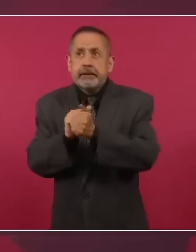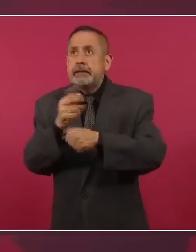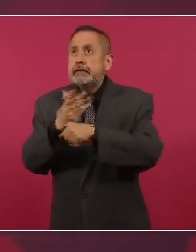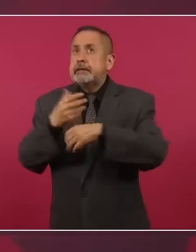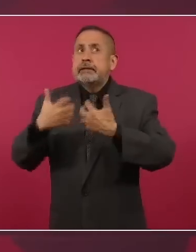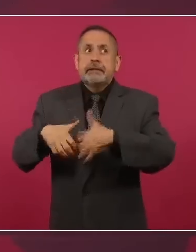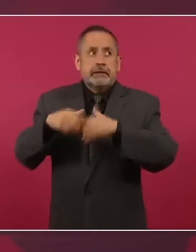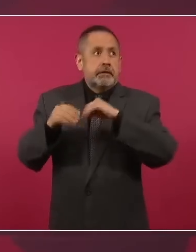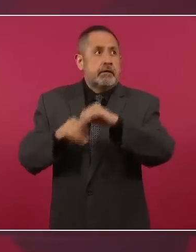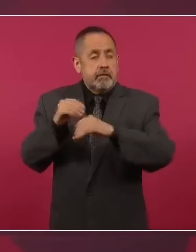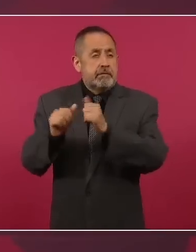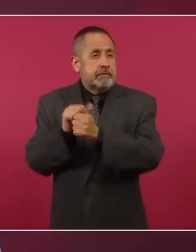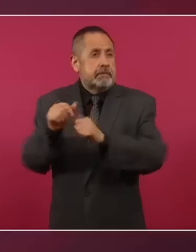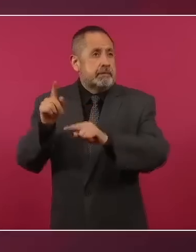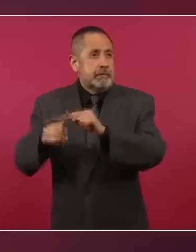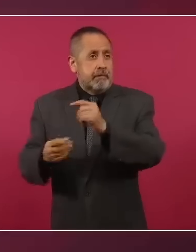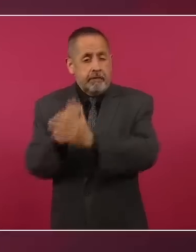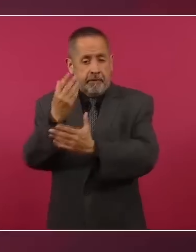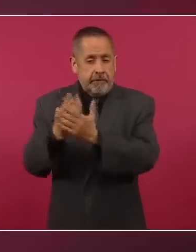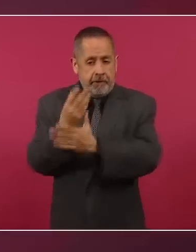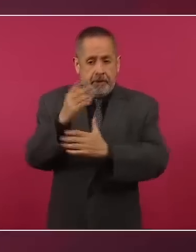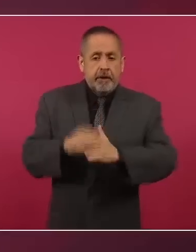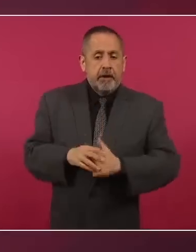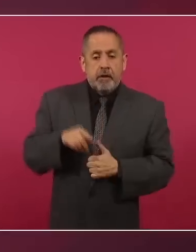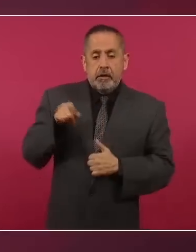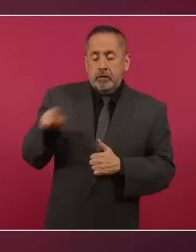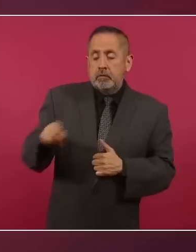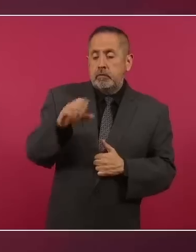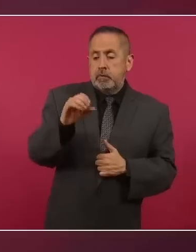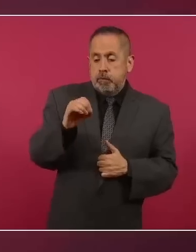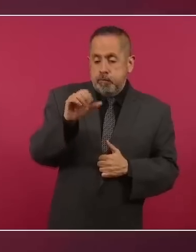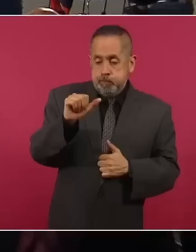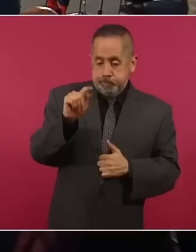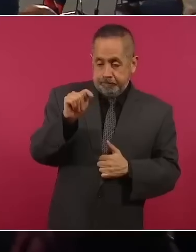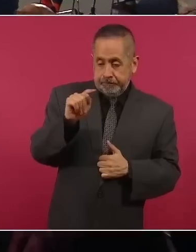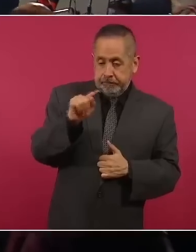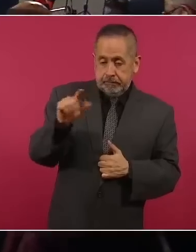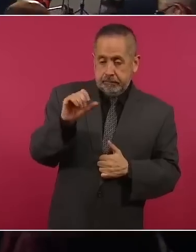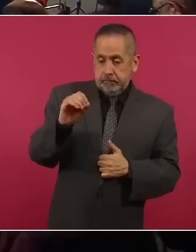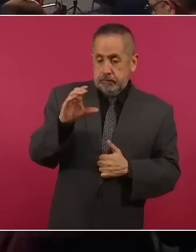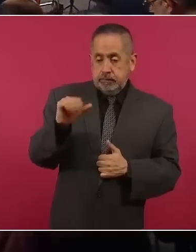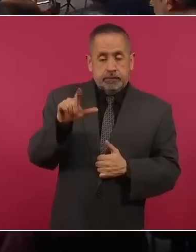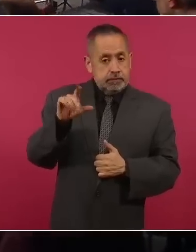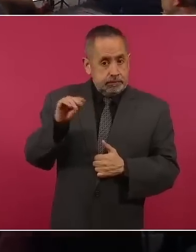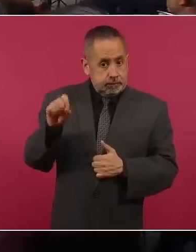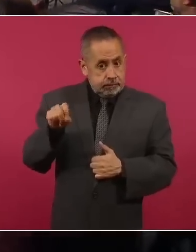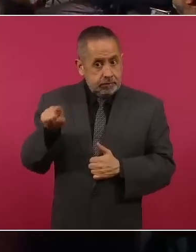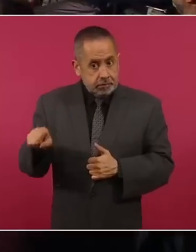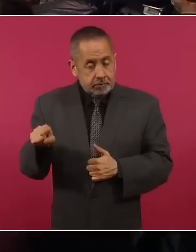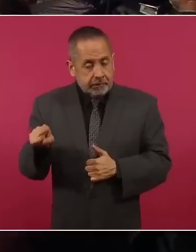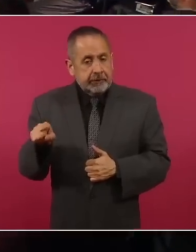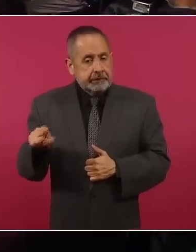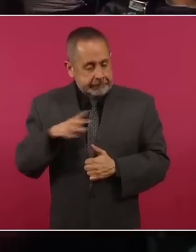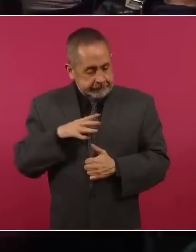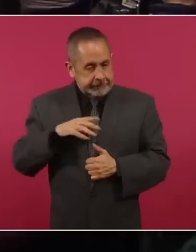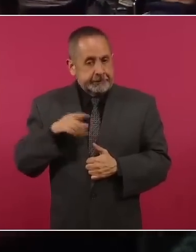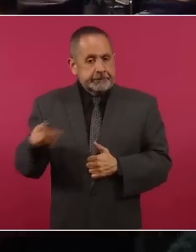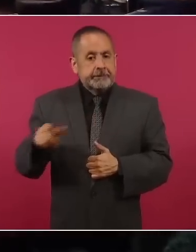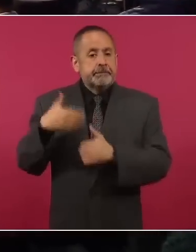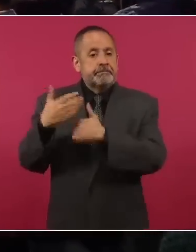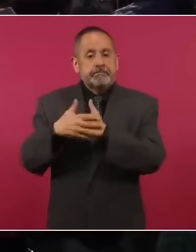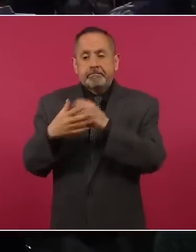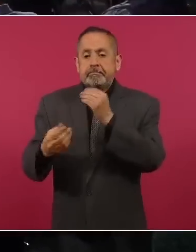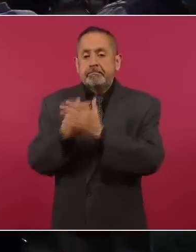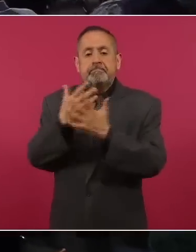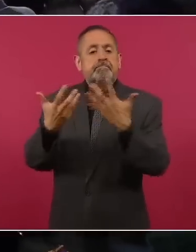a crear en Coatzacoalcos una planta